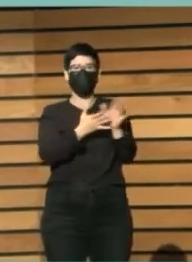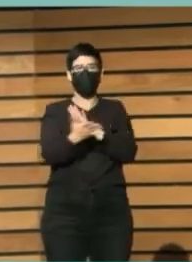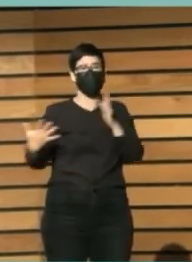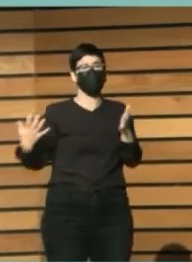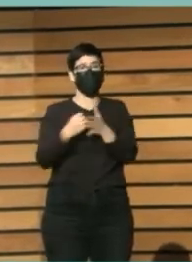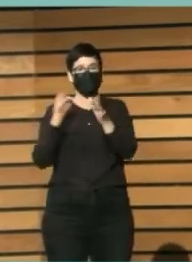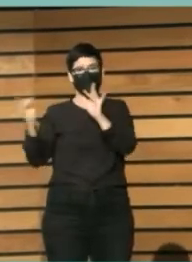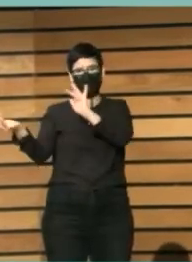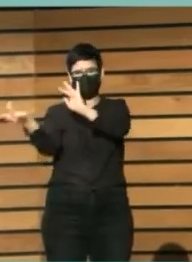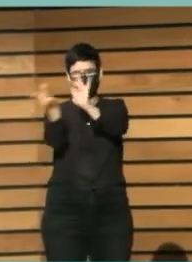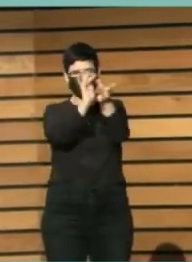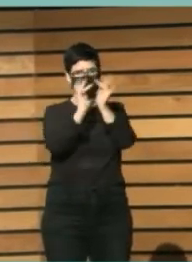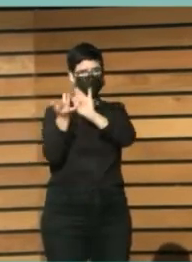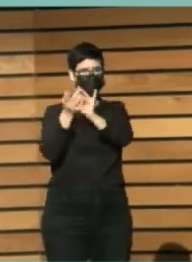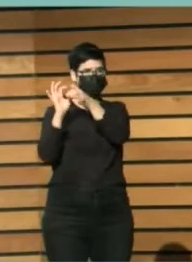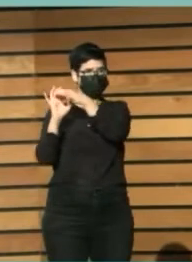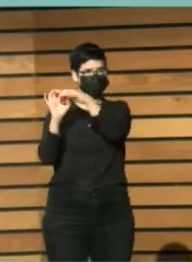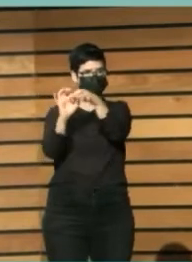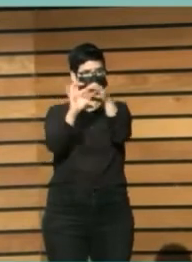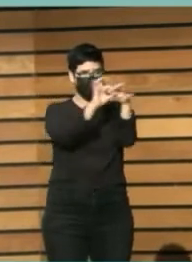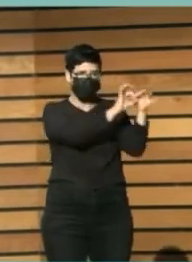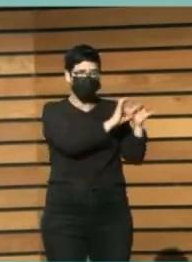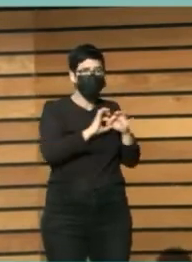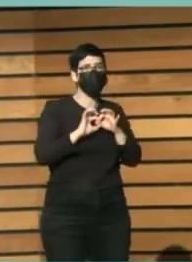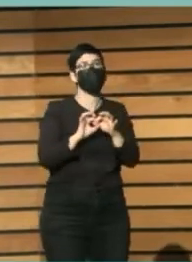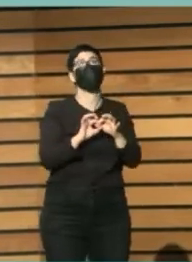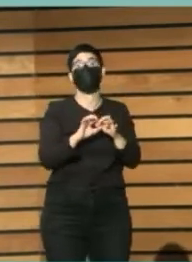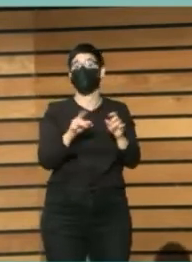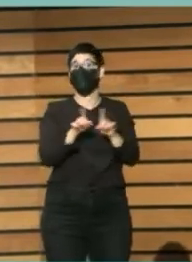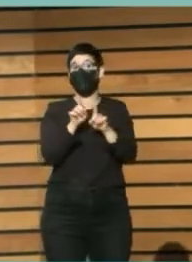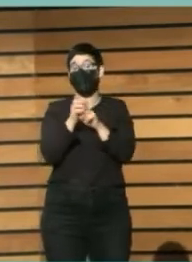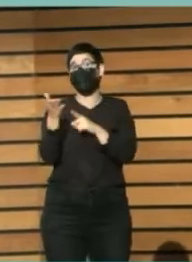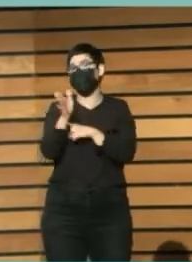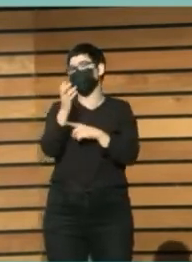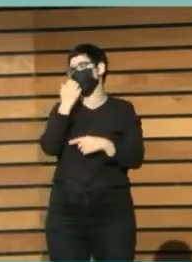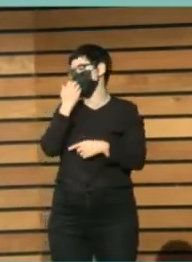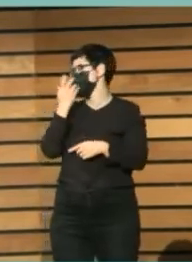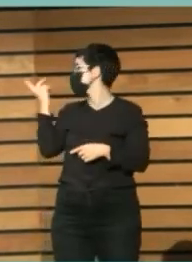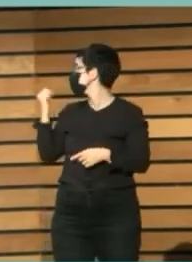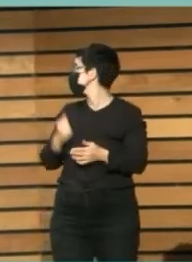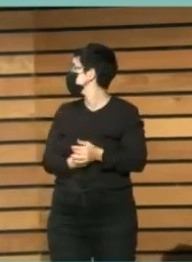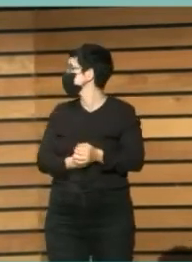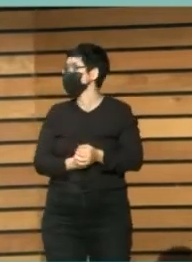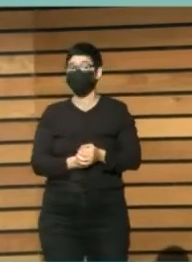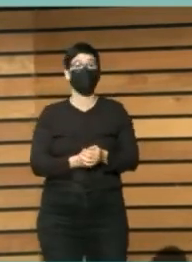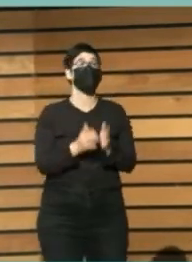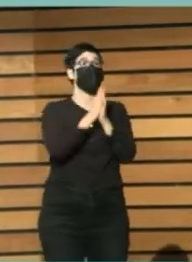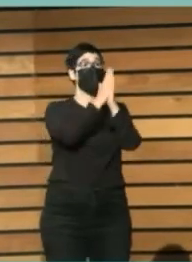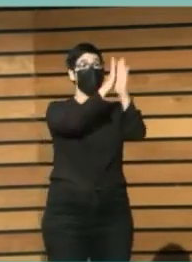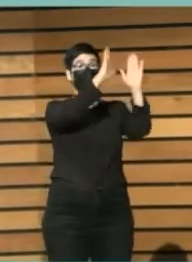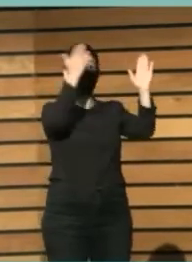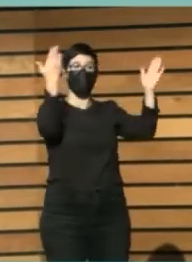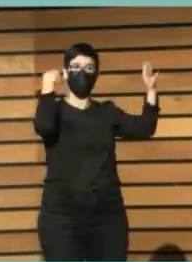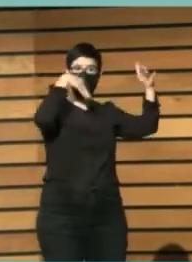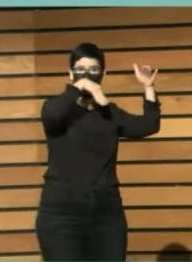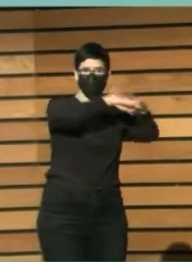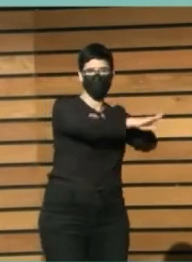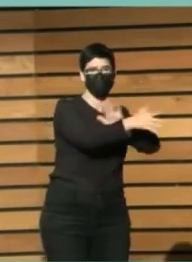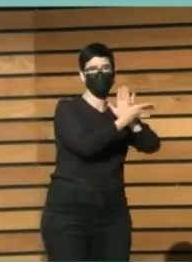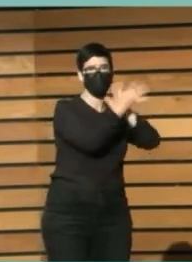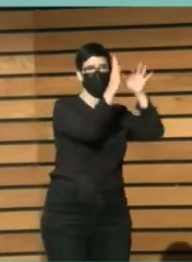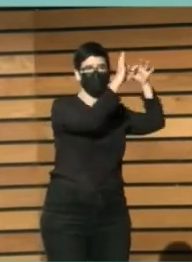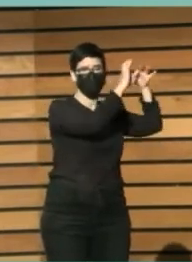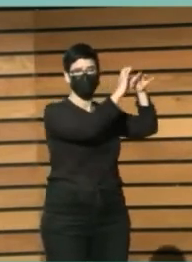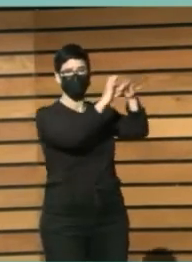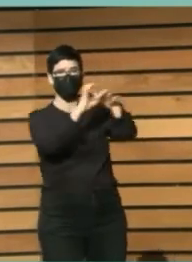programación y la Mediateca están interconectadas. Hay ejemplos como el hecho de que la colección se vertebra a través de las líneas de